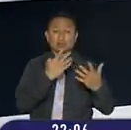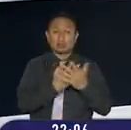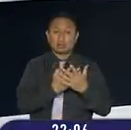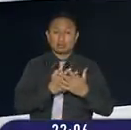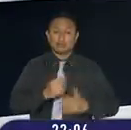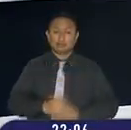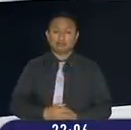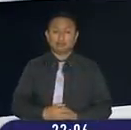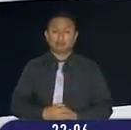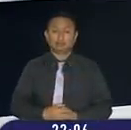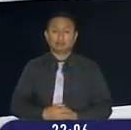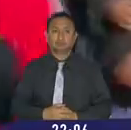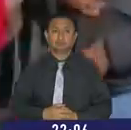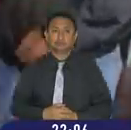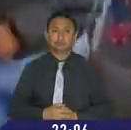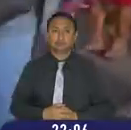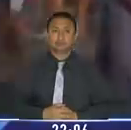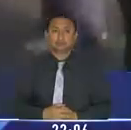país. Veamos.